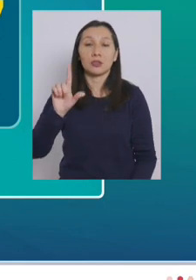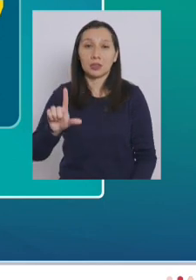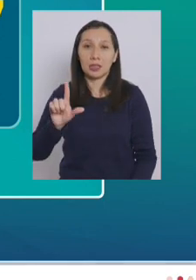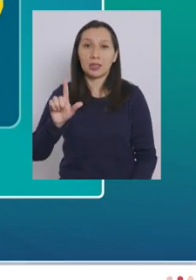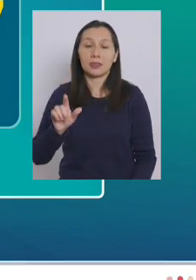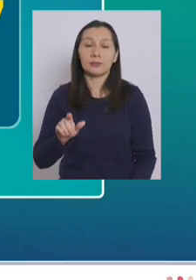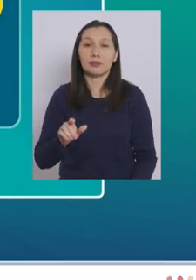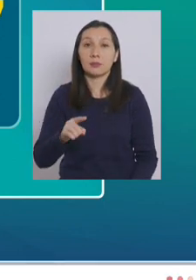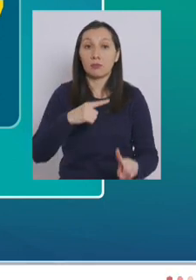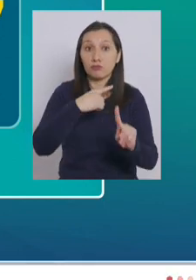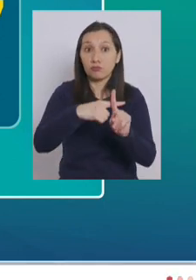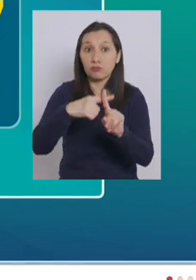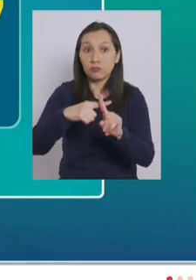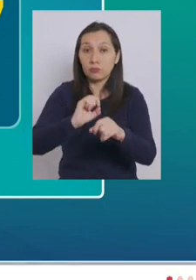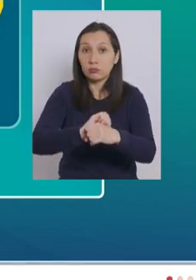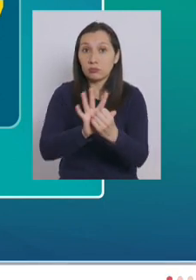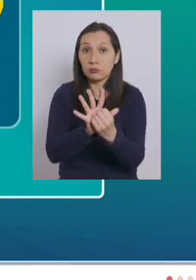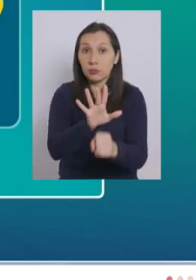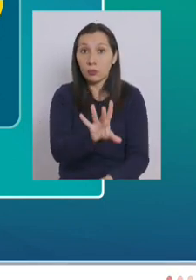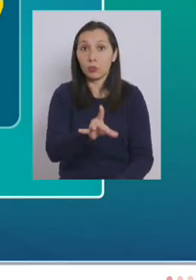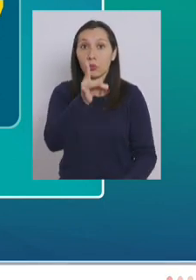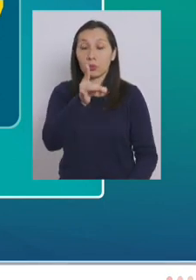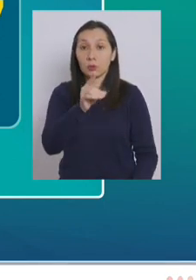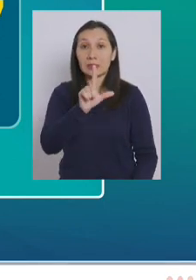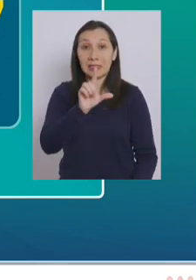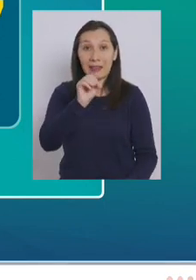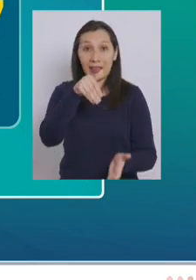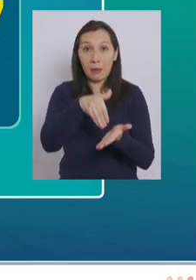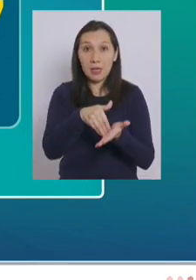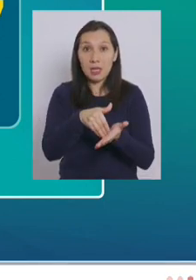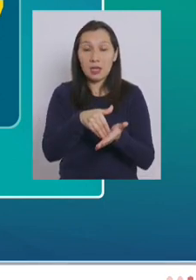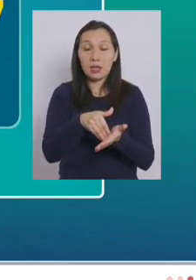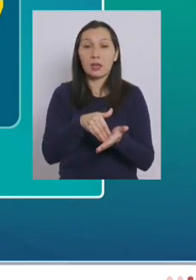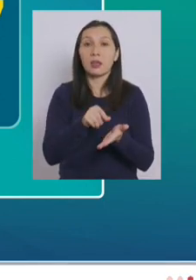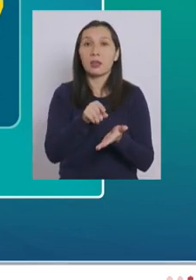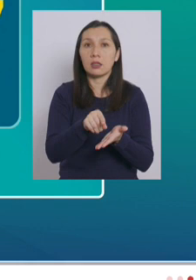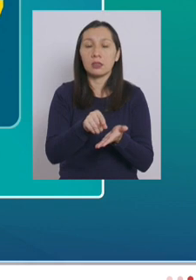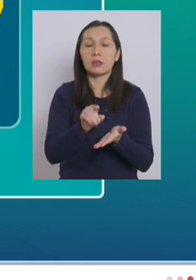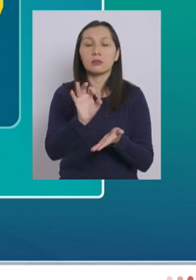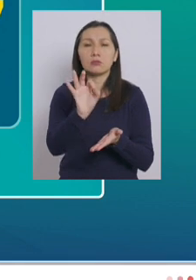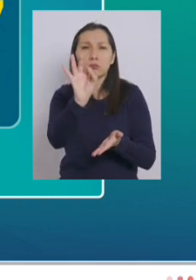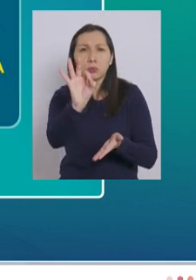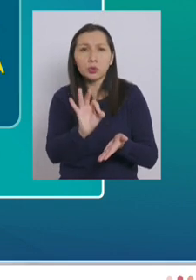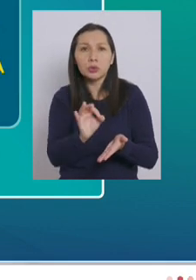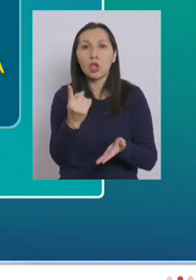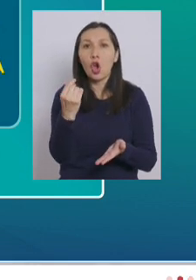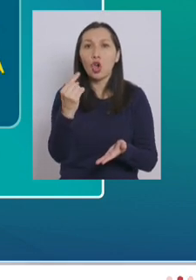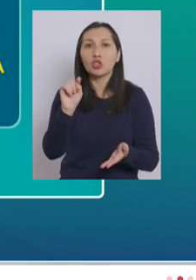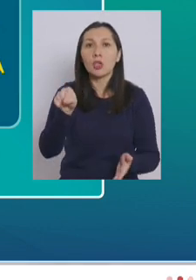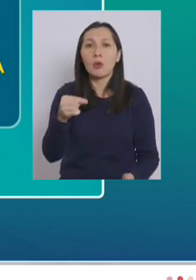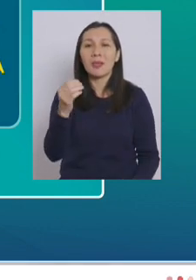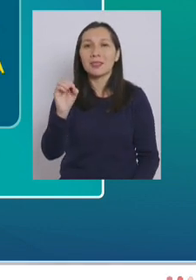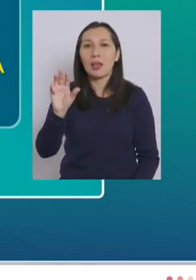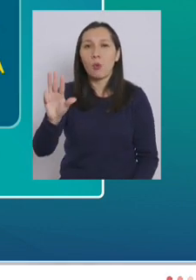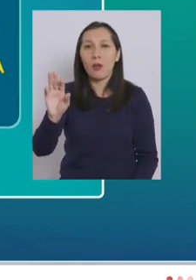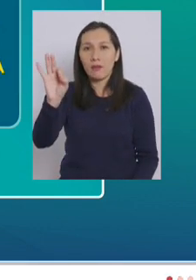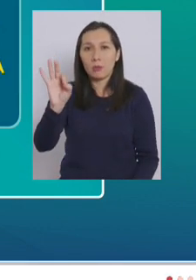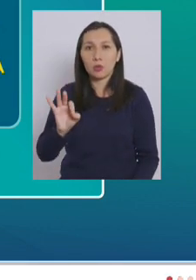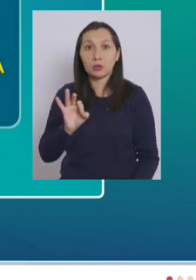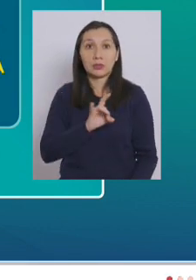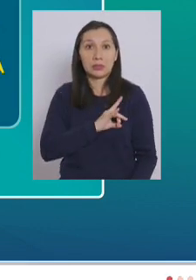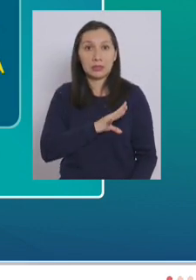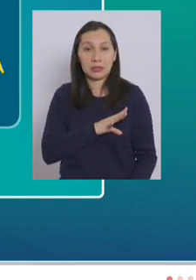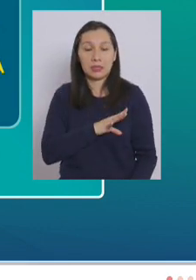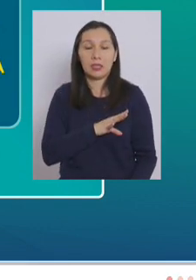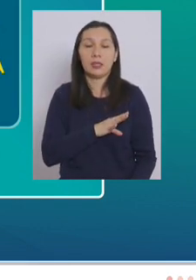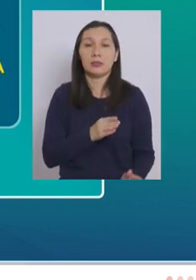La positividad de estos 70.000 exámenes fue de un 11.09% a nivel país